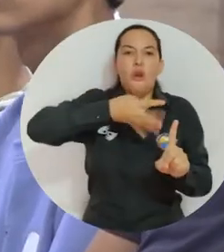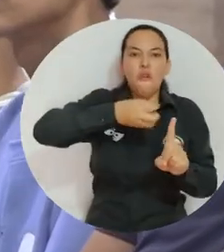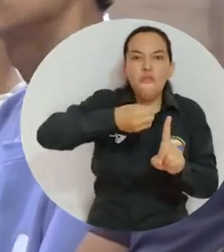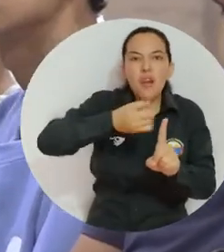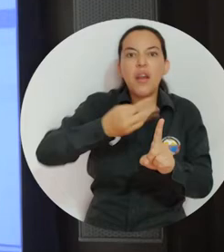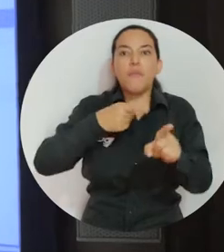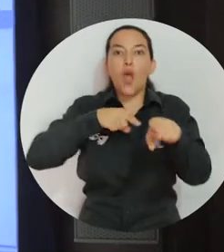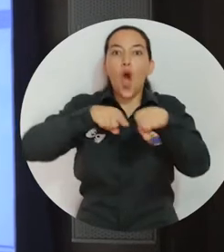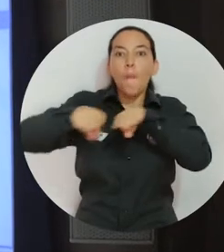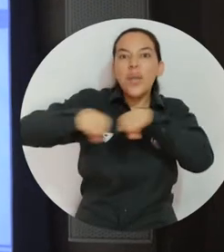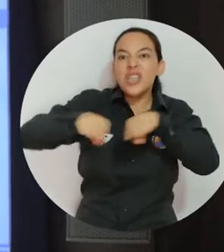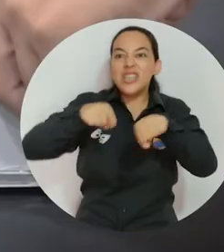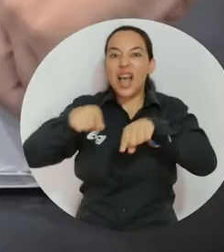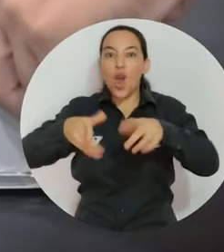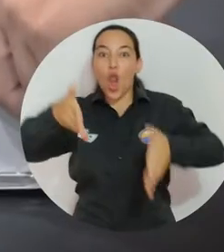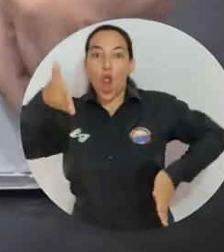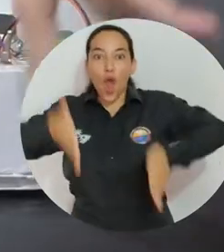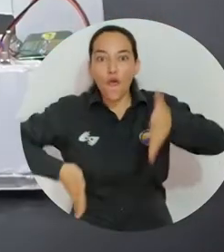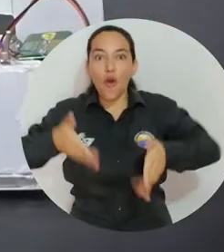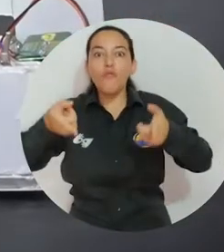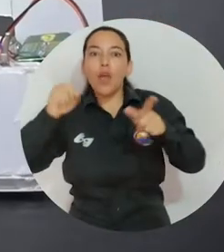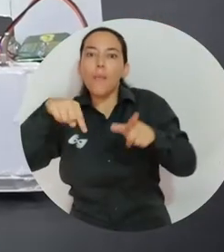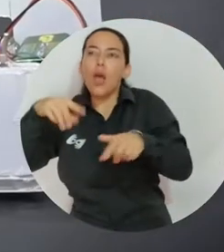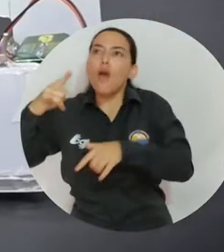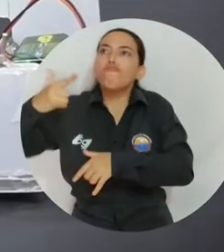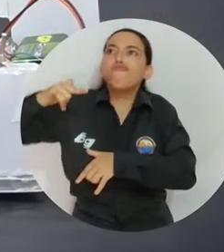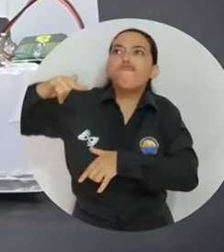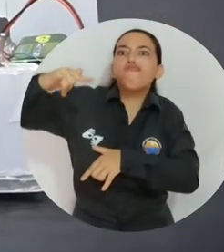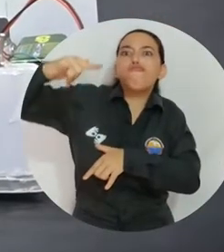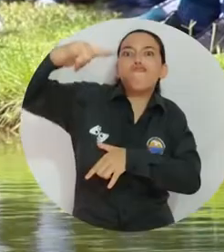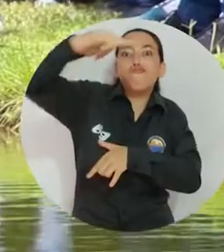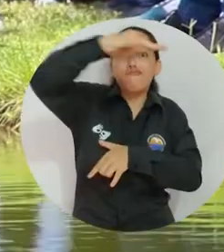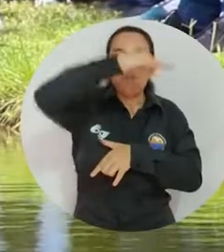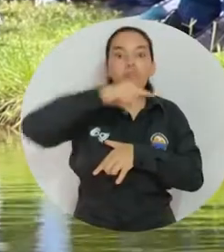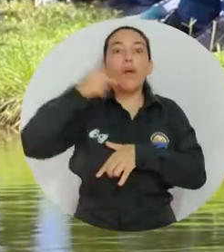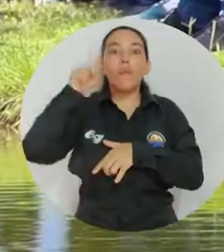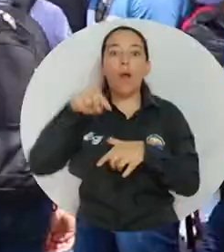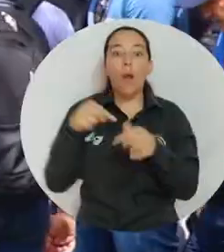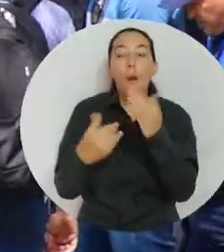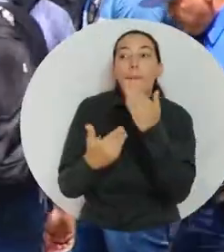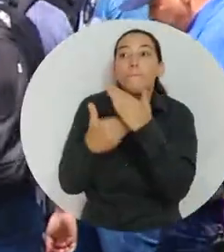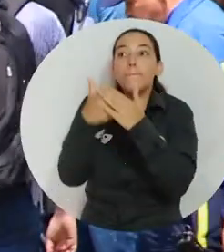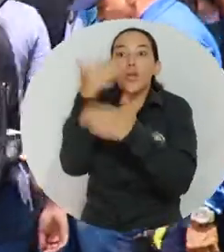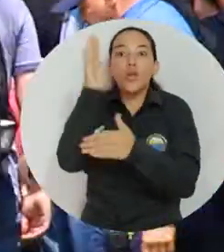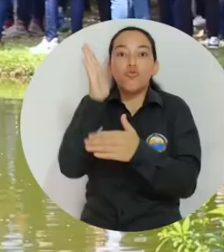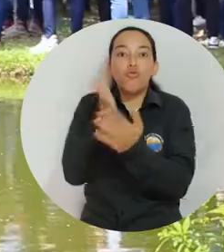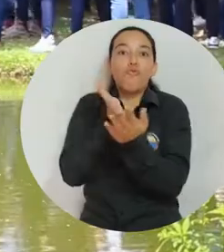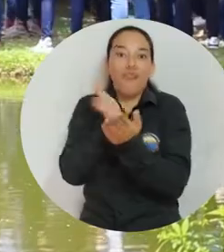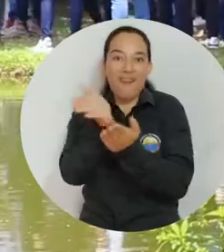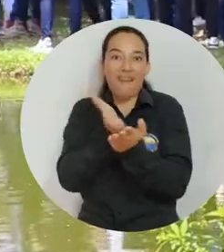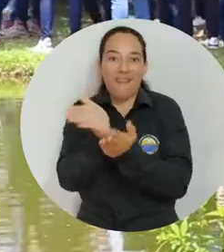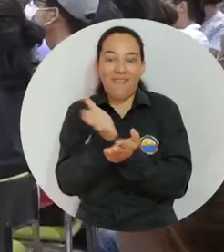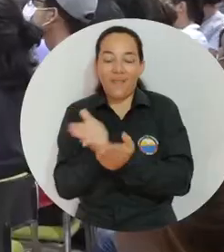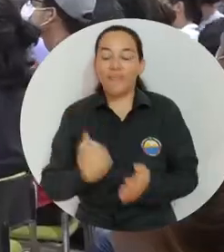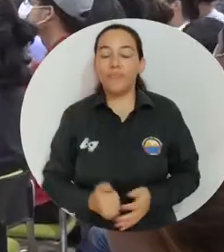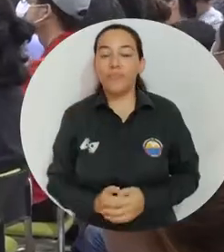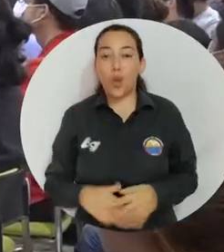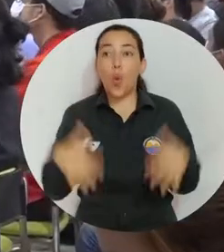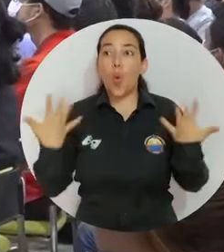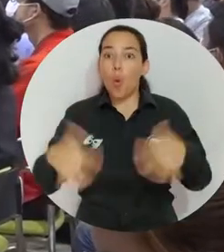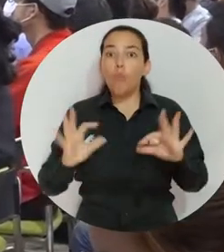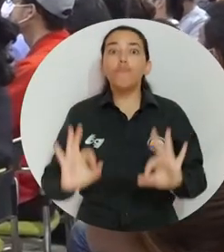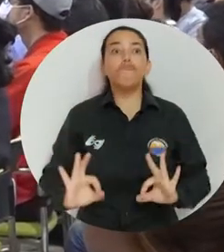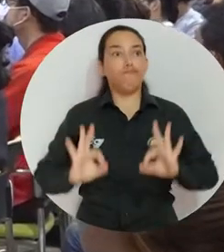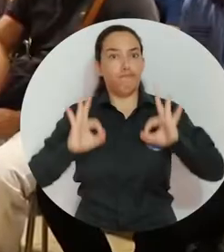Conferencias, competencias de robótica y muestras de drones hicieron parte de la conmemoración de esta unidad académica.